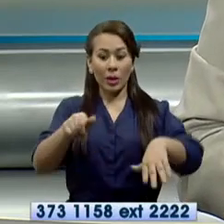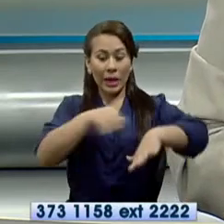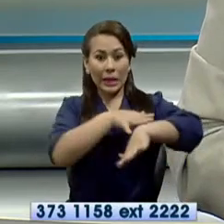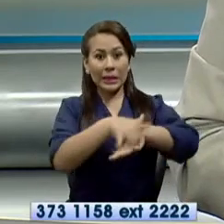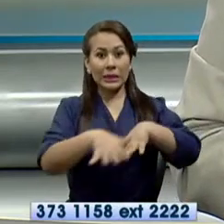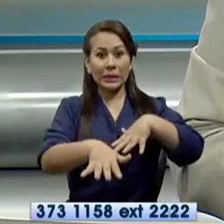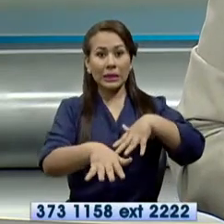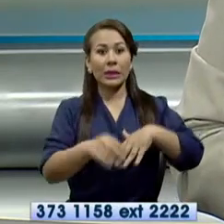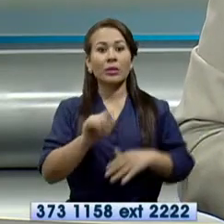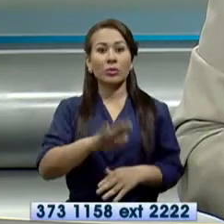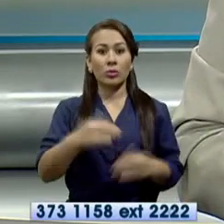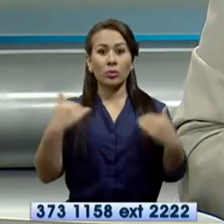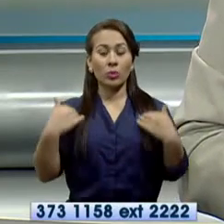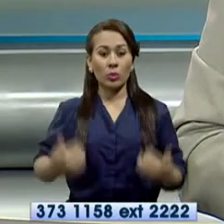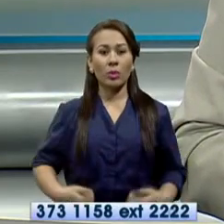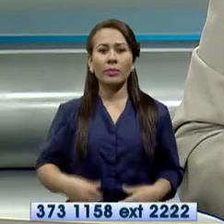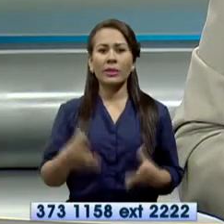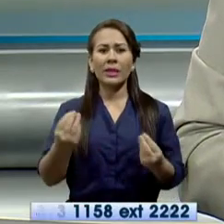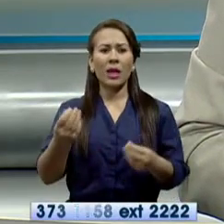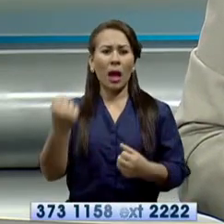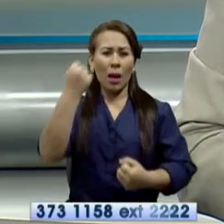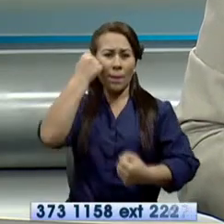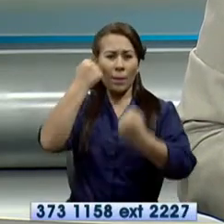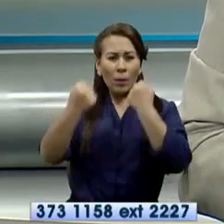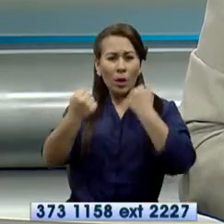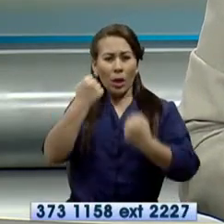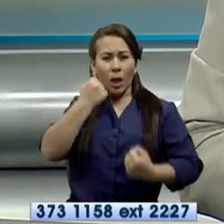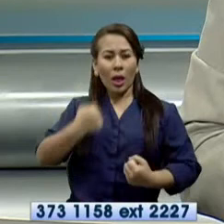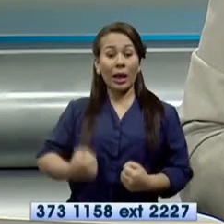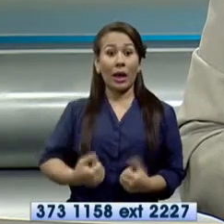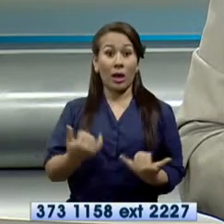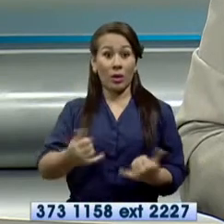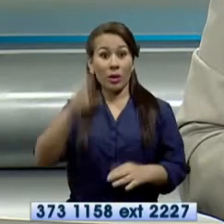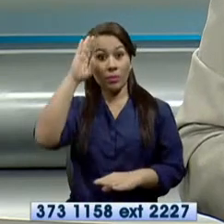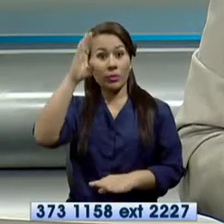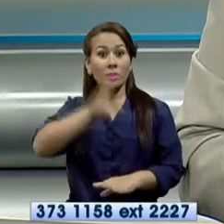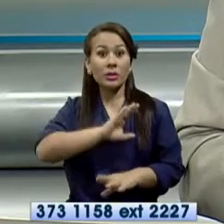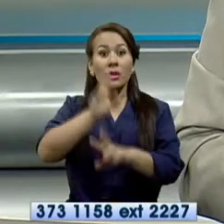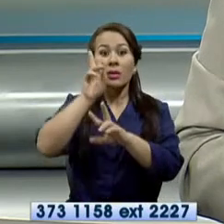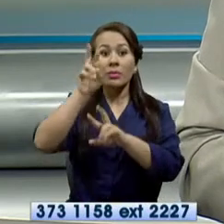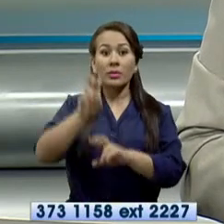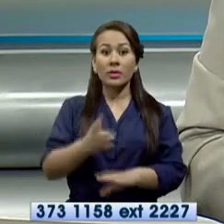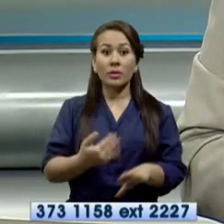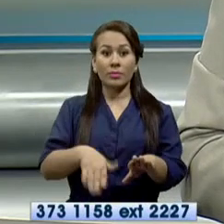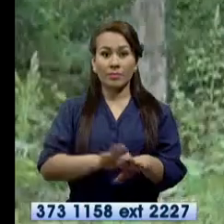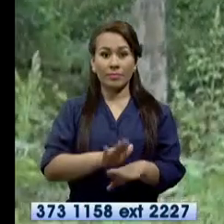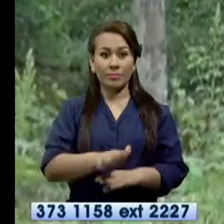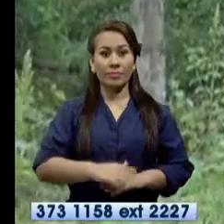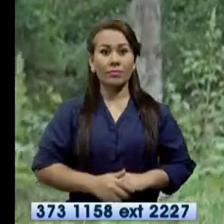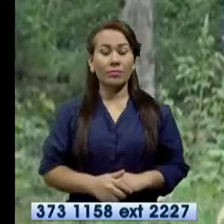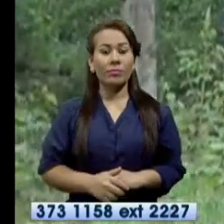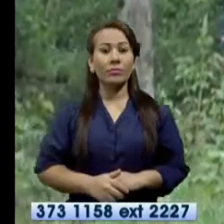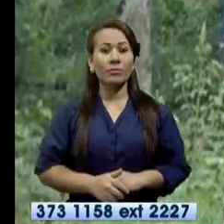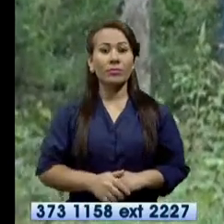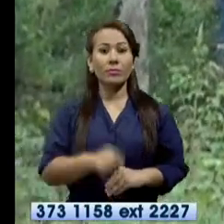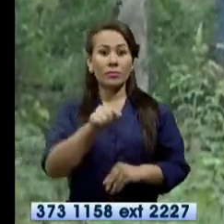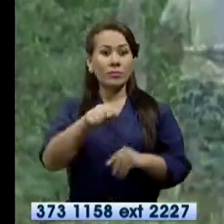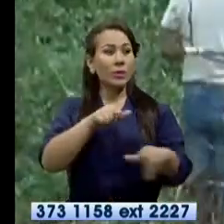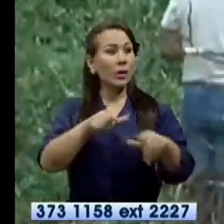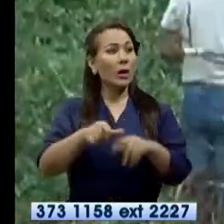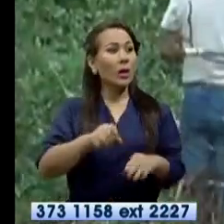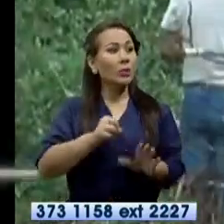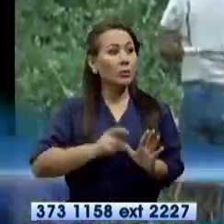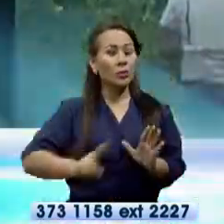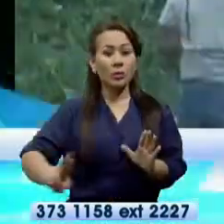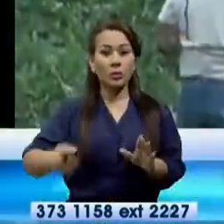Su cadáver mostraba signos de violencia. La policía investiga este tema. Una quebrada al sur de Santo Domingo fue